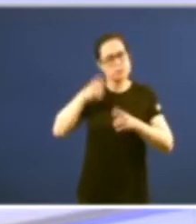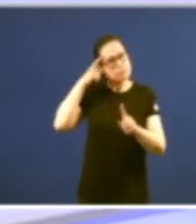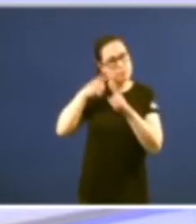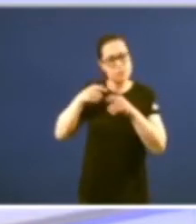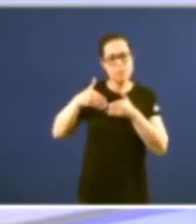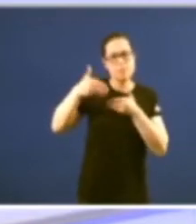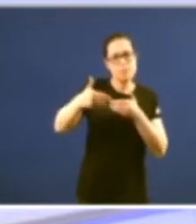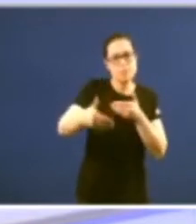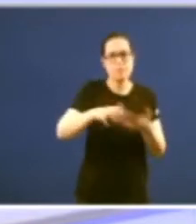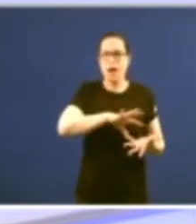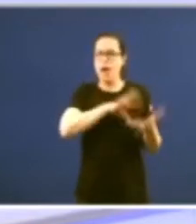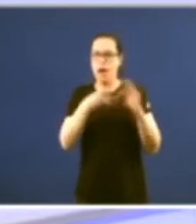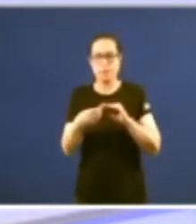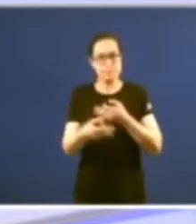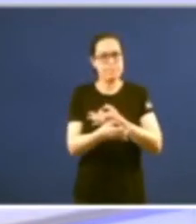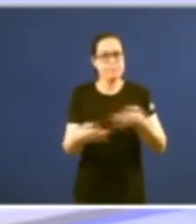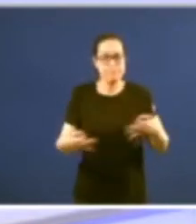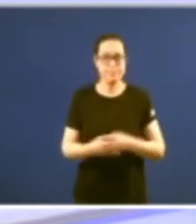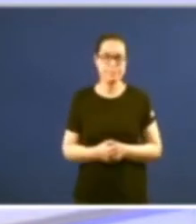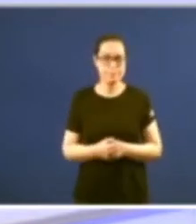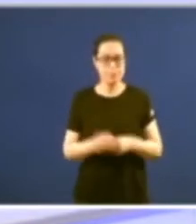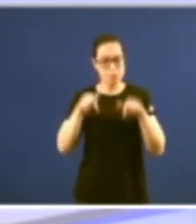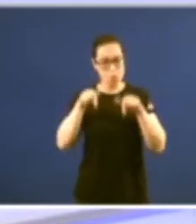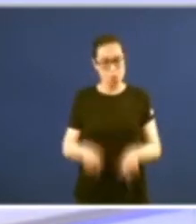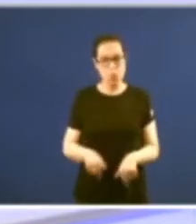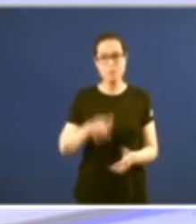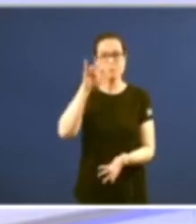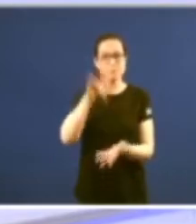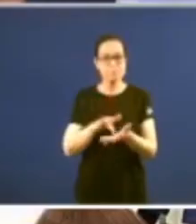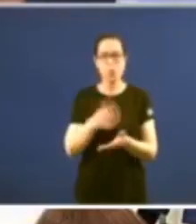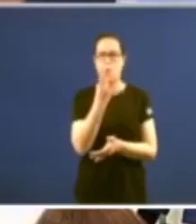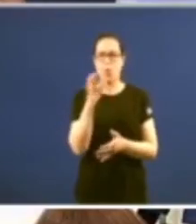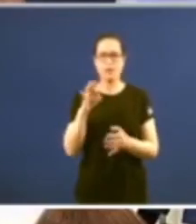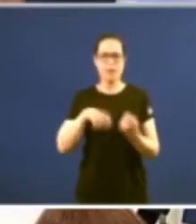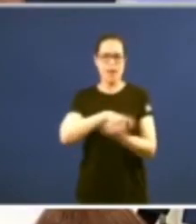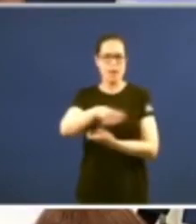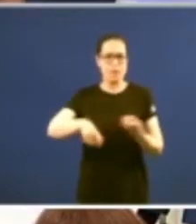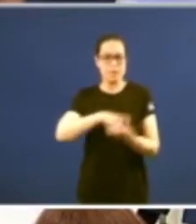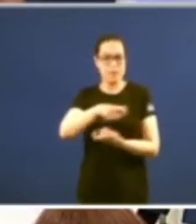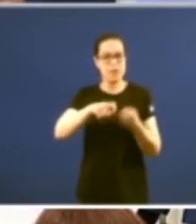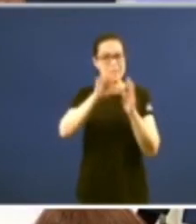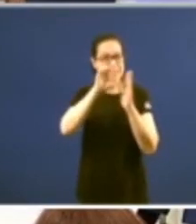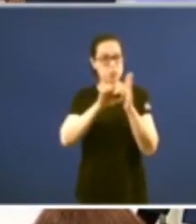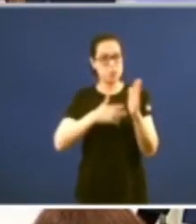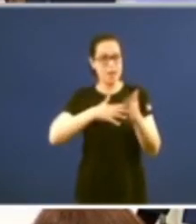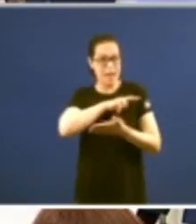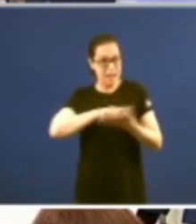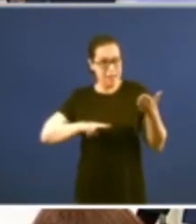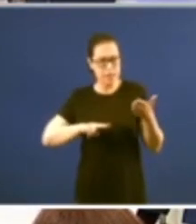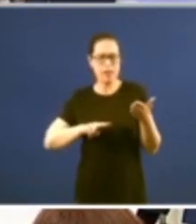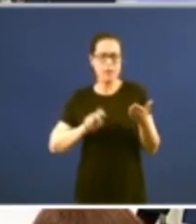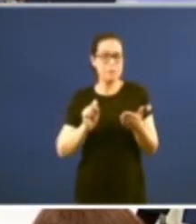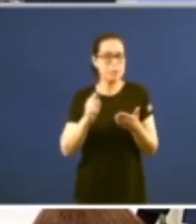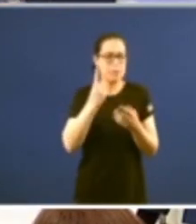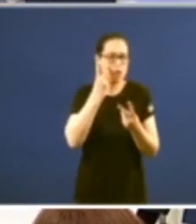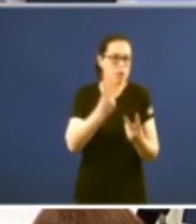ao futuro para analizar hoxe con perspectiva o 40 aniversario do estatuto de Galicia é preciso lembrar